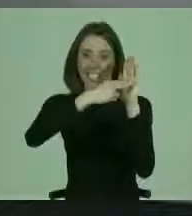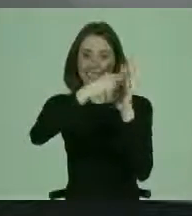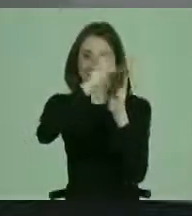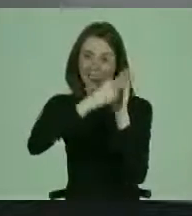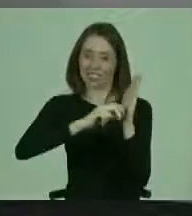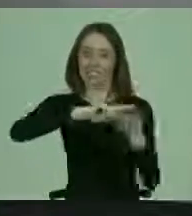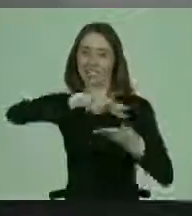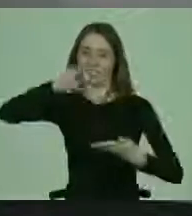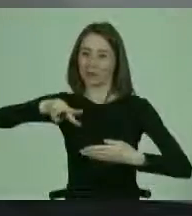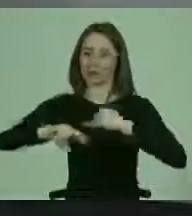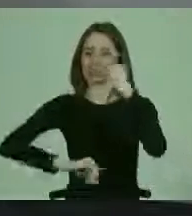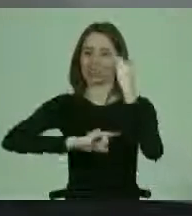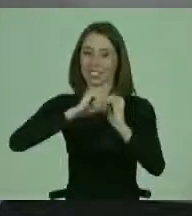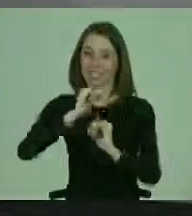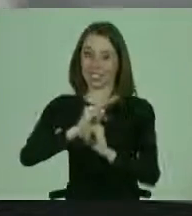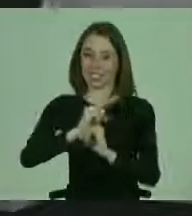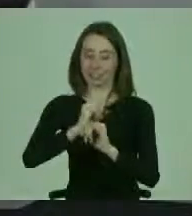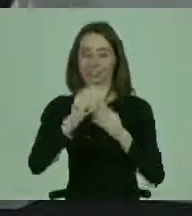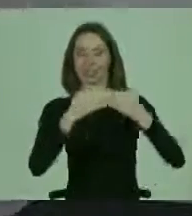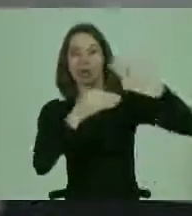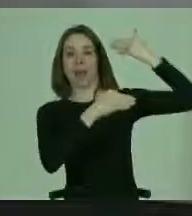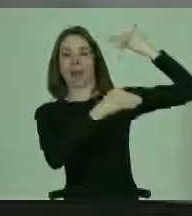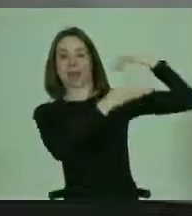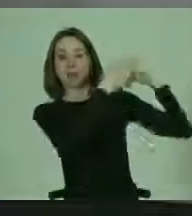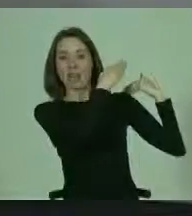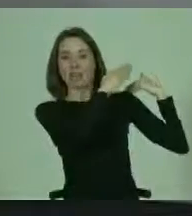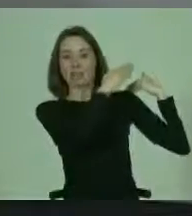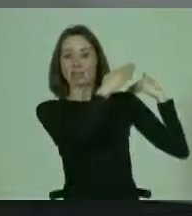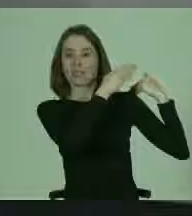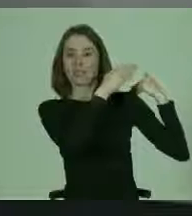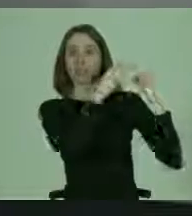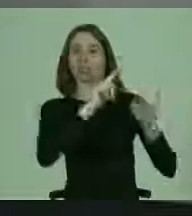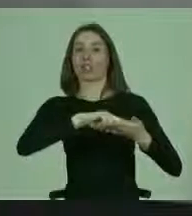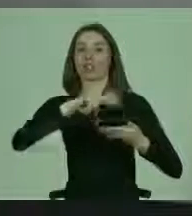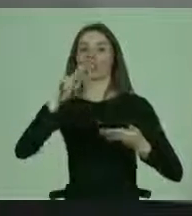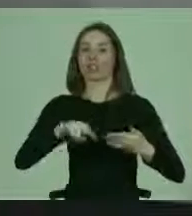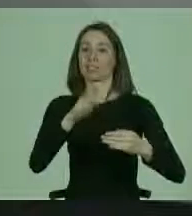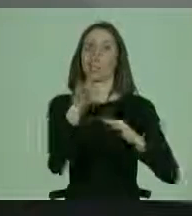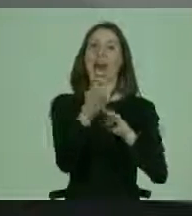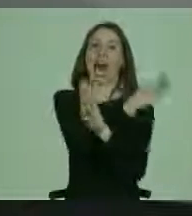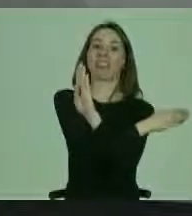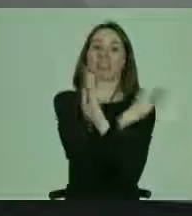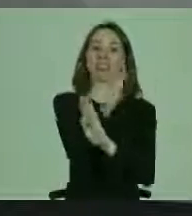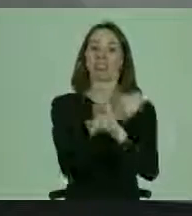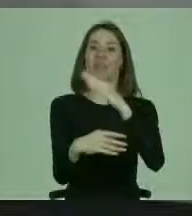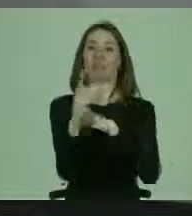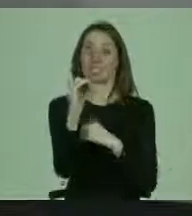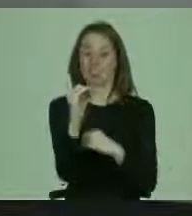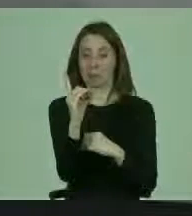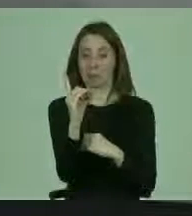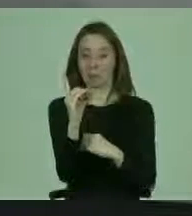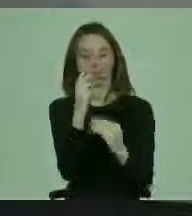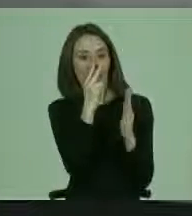las convenciones internacionales hacia atrás de la discapacidad, observarán que cuando se